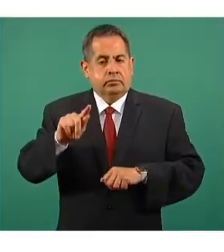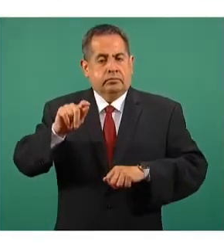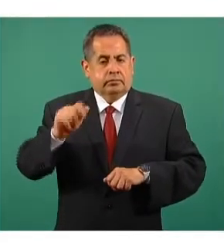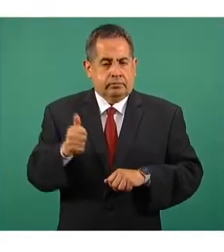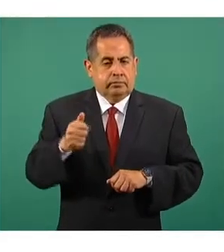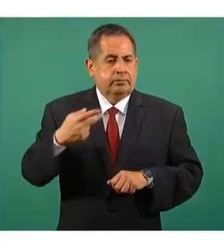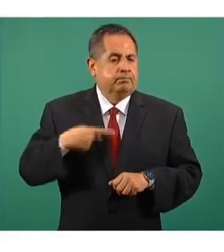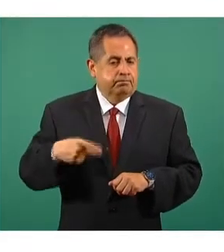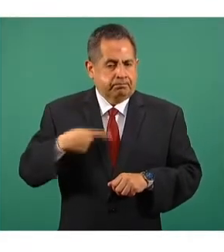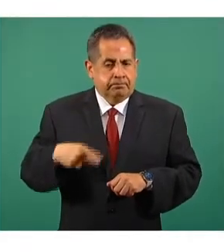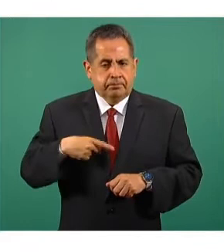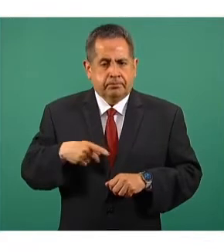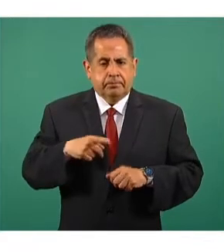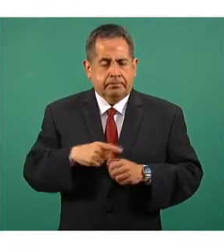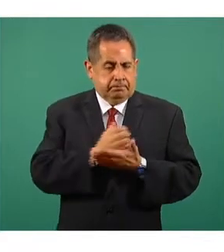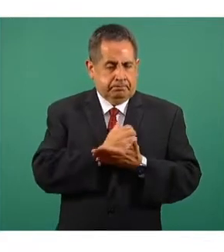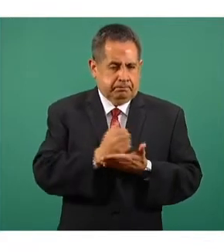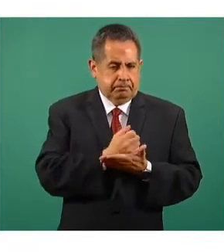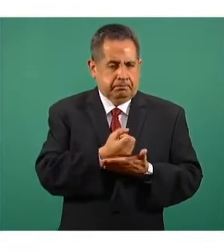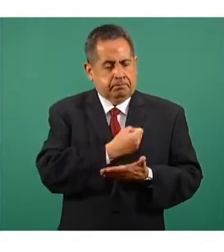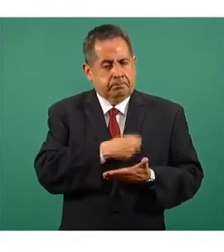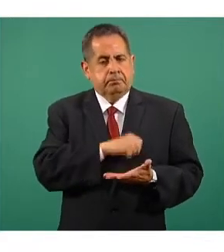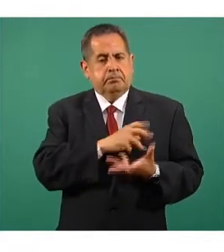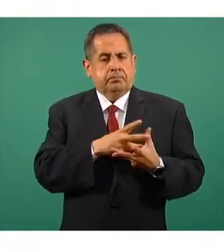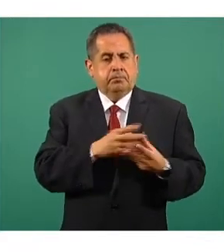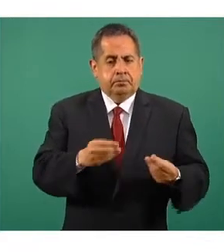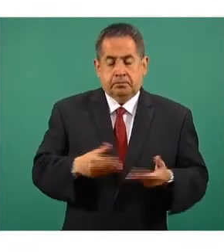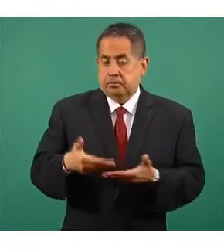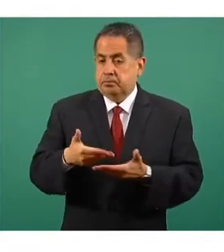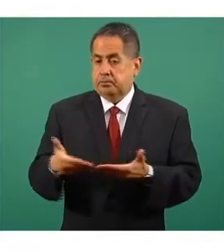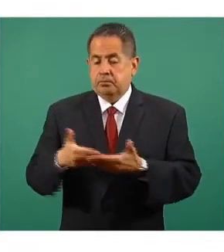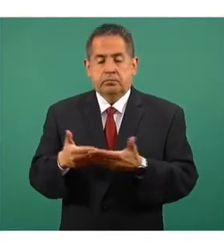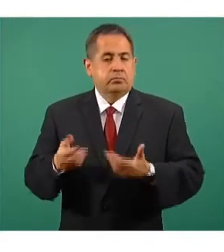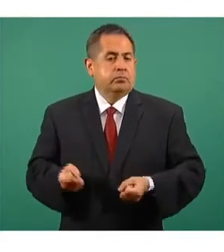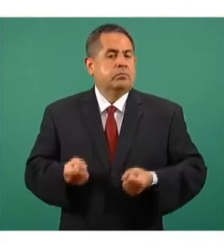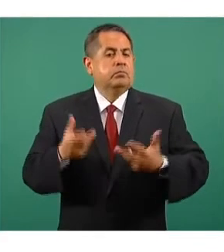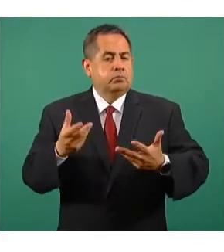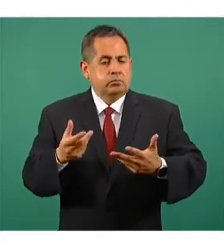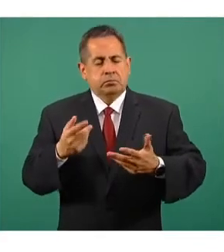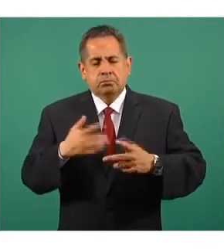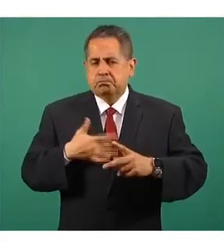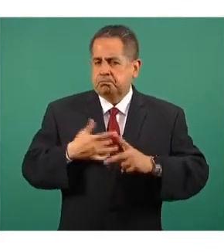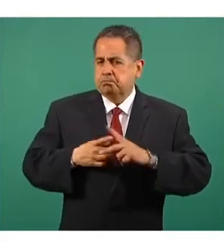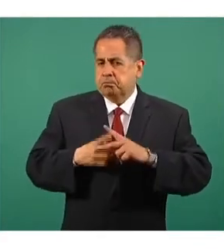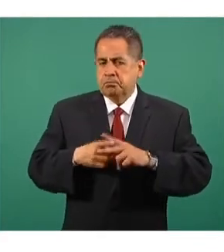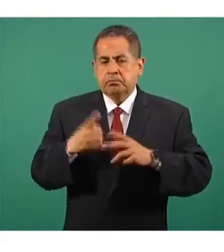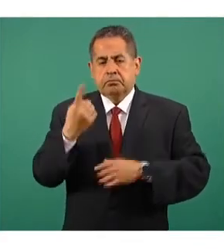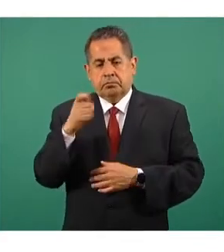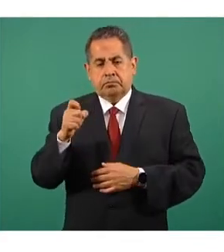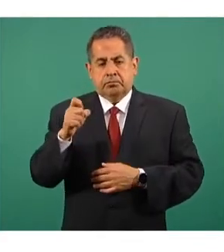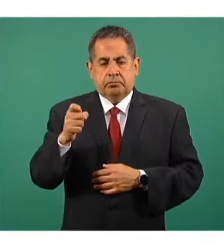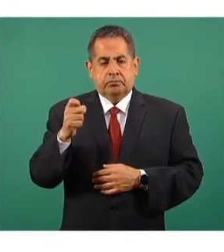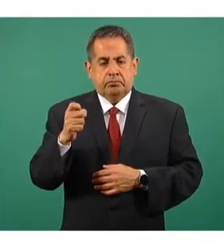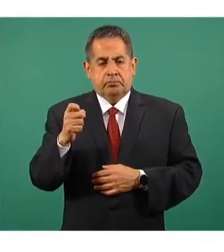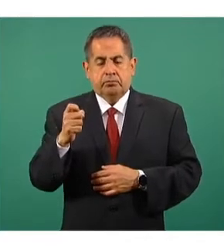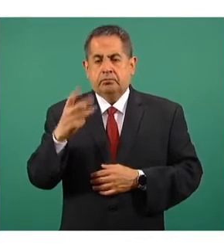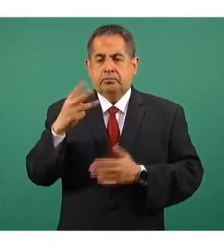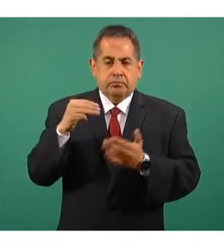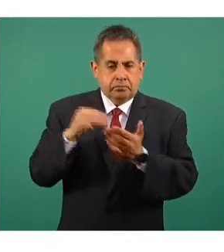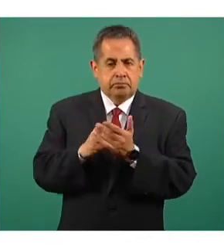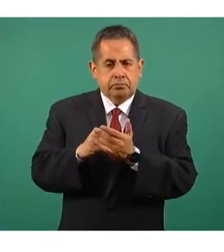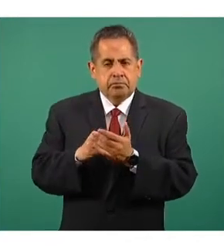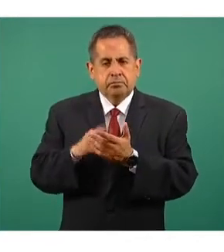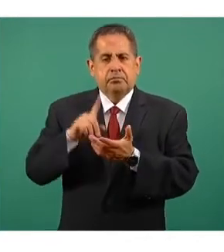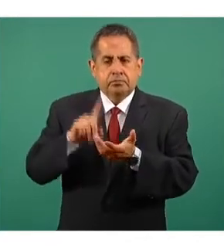personas recuperadas y al día de hoy se estiman 103 mil casos